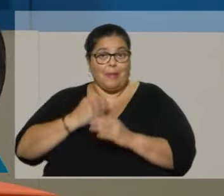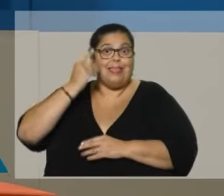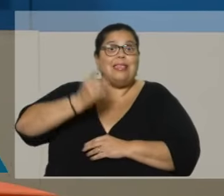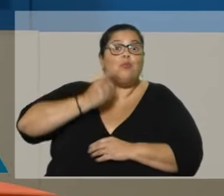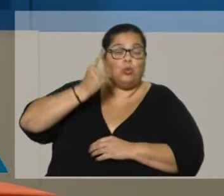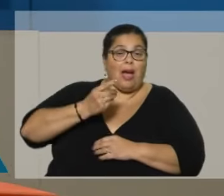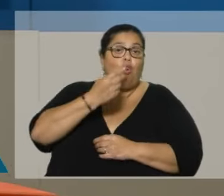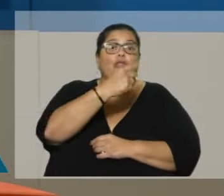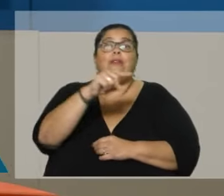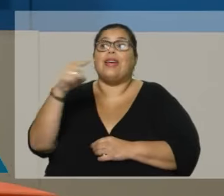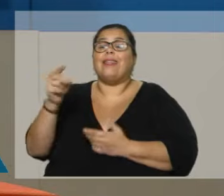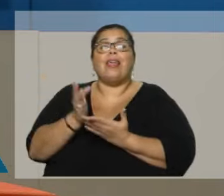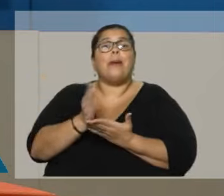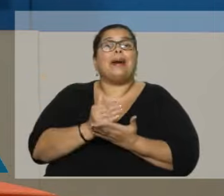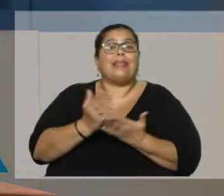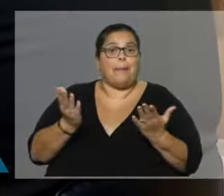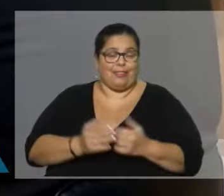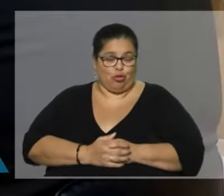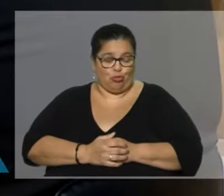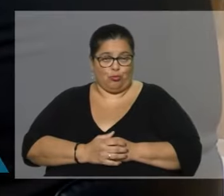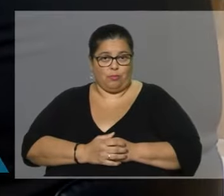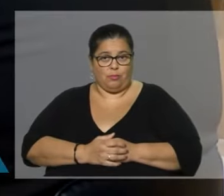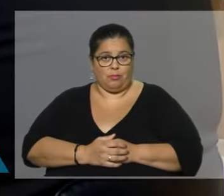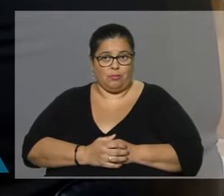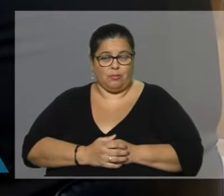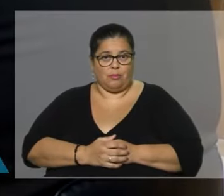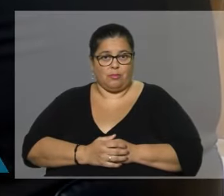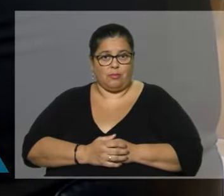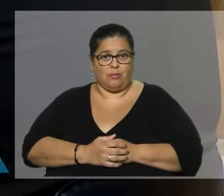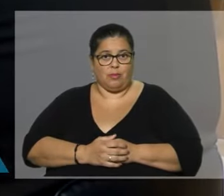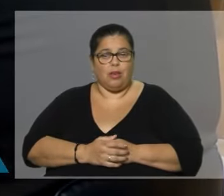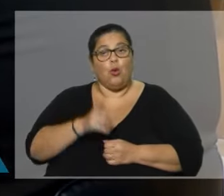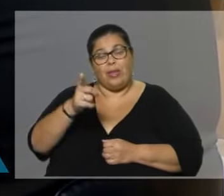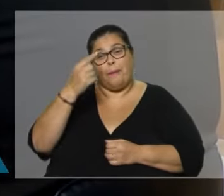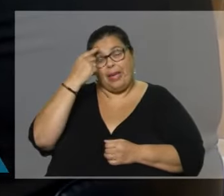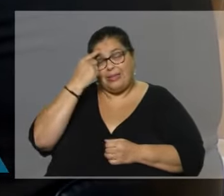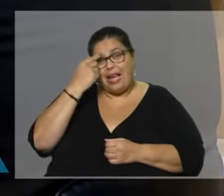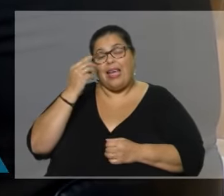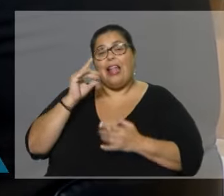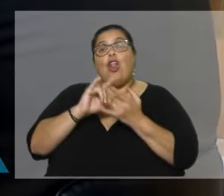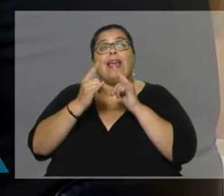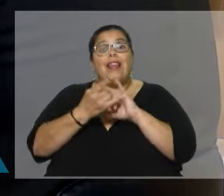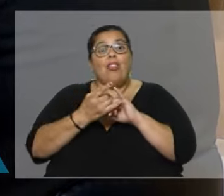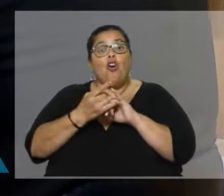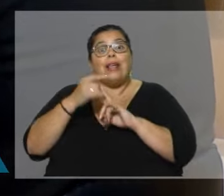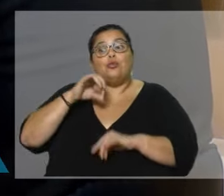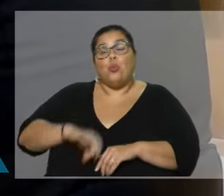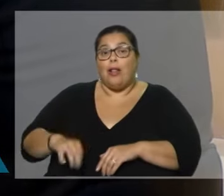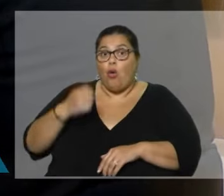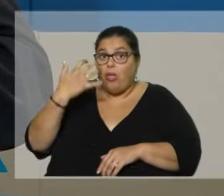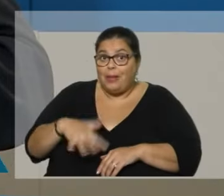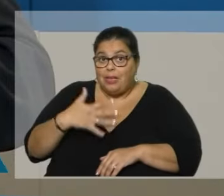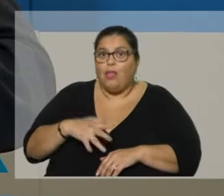distintos departamentos del Uruguay. ¿Y qué pasa? ¿Les resulta que cobran mucho, digamos, los legisladores actualmente? Sí, tengo el dato.